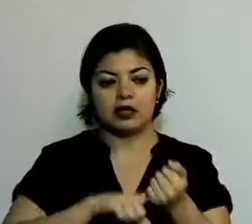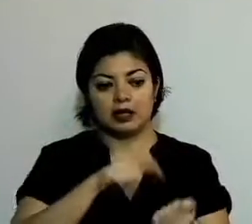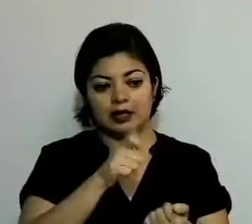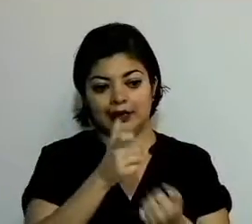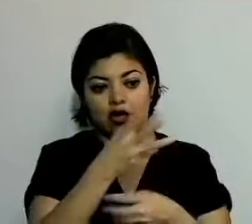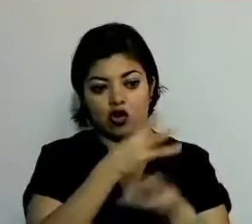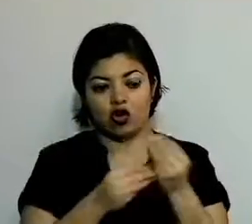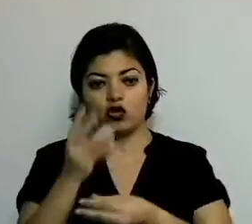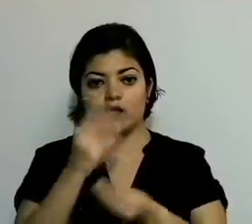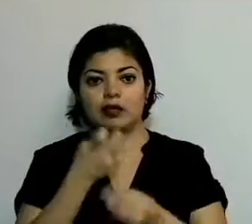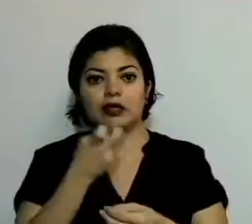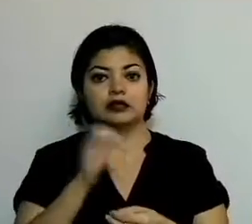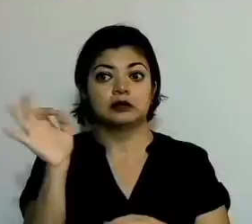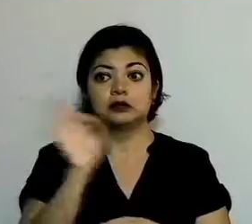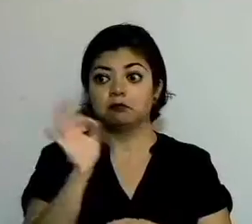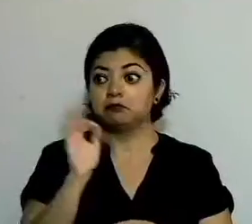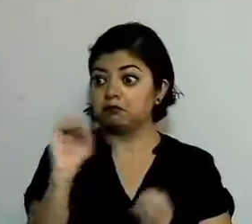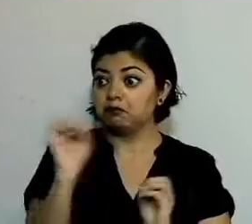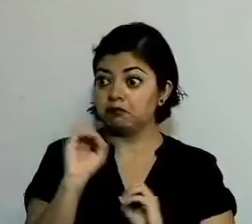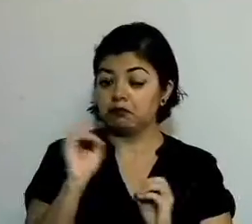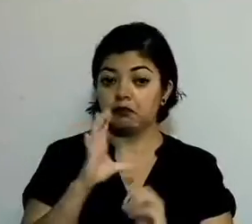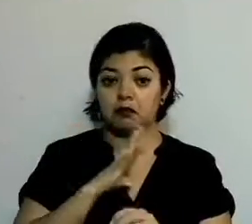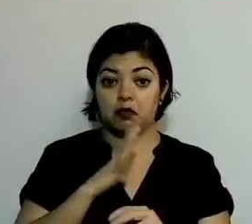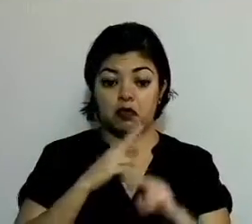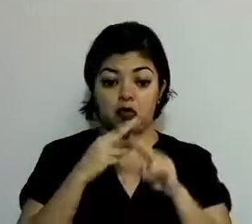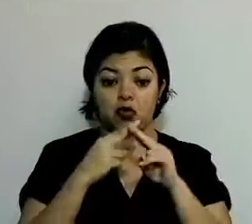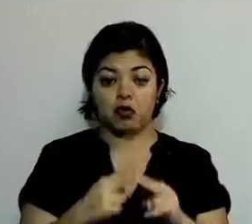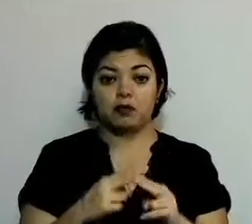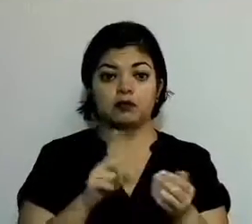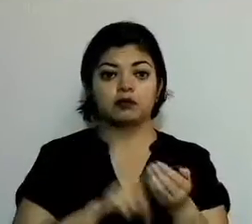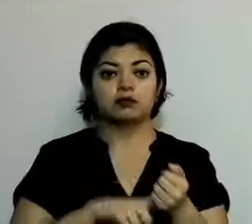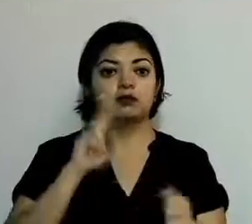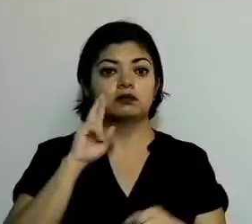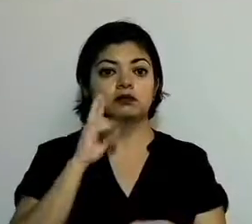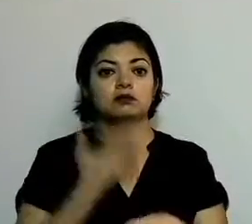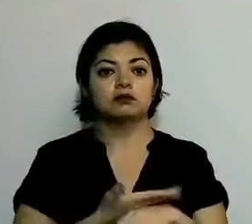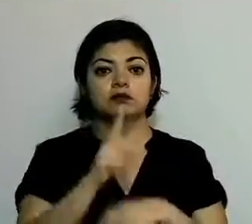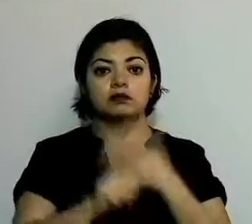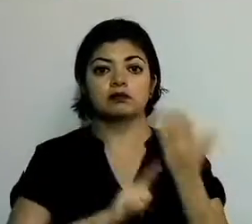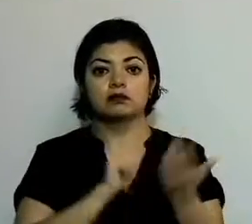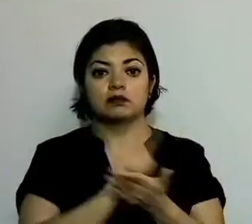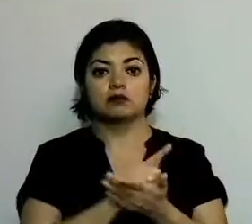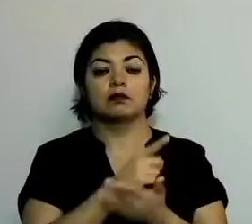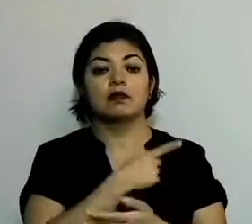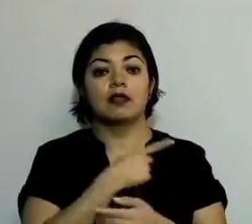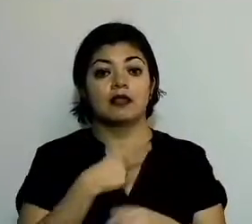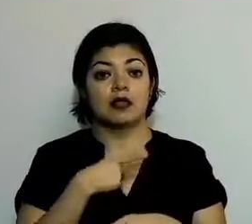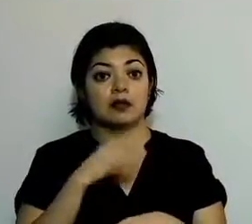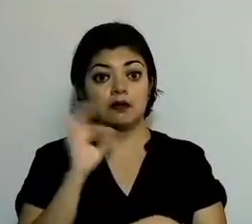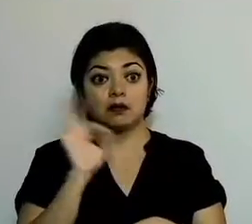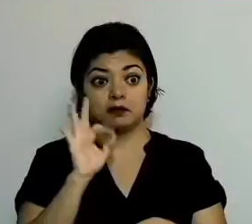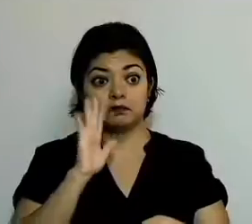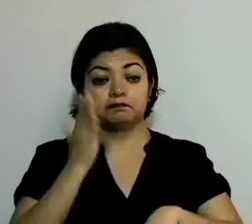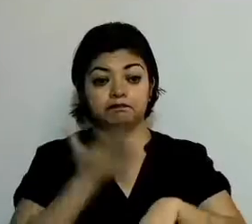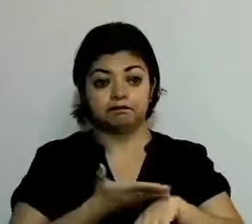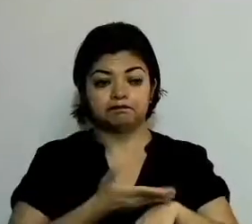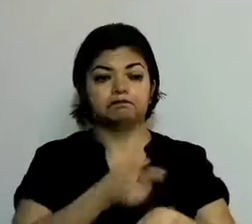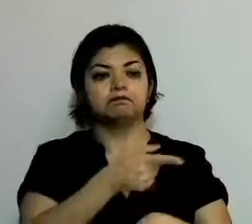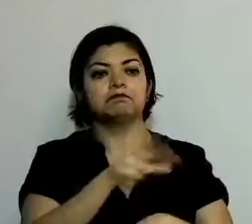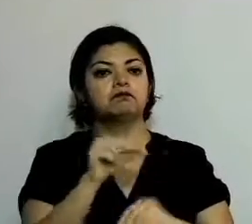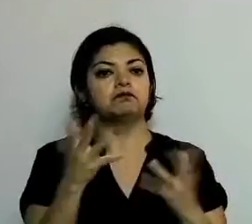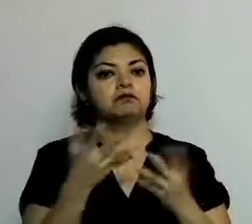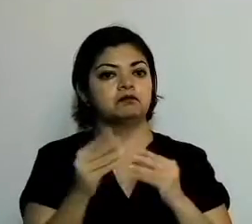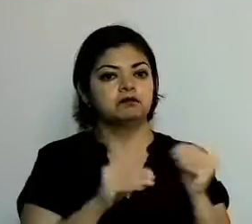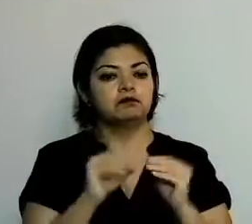que omitan cumplir con las obligaciones que prescribe la ley y sean sancionados por su acción u